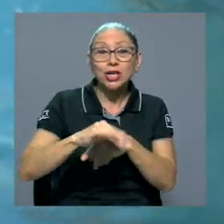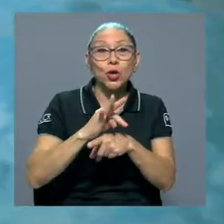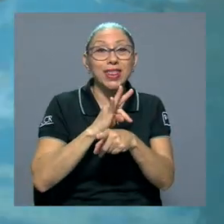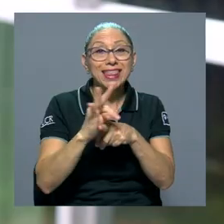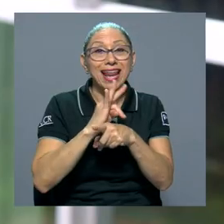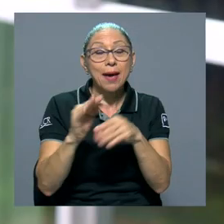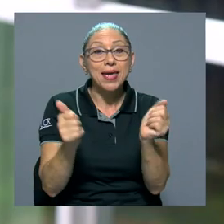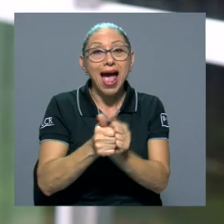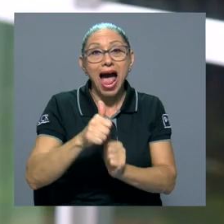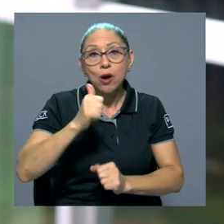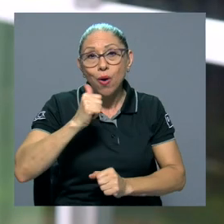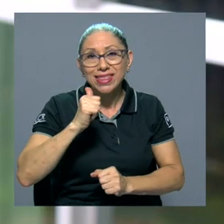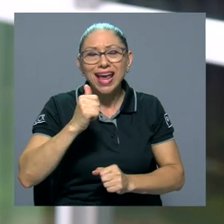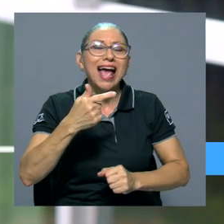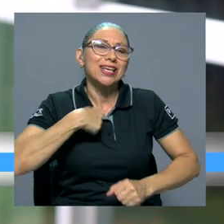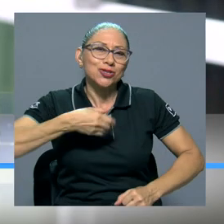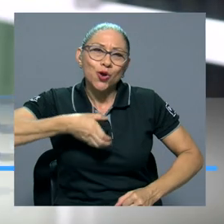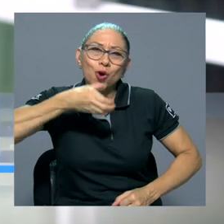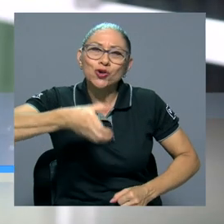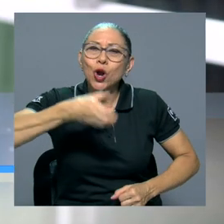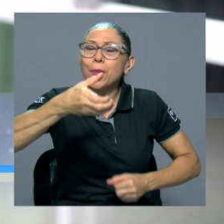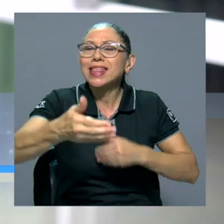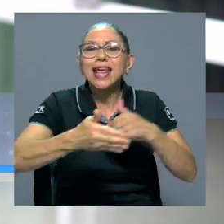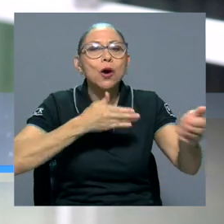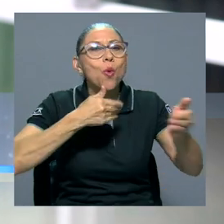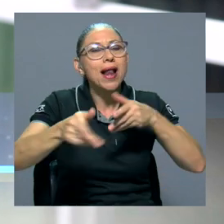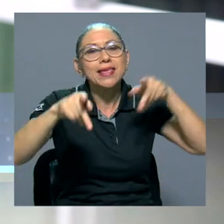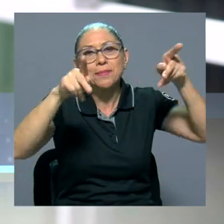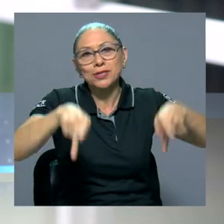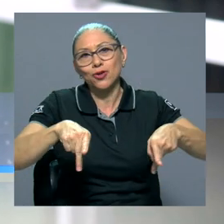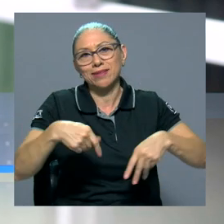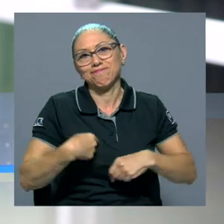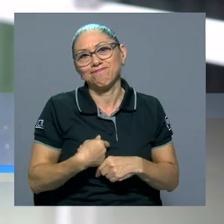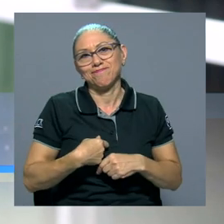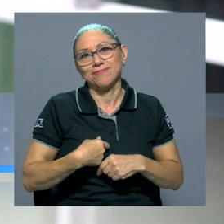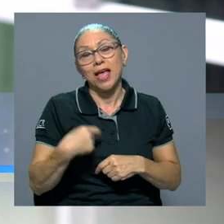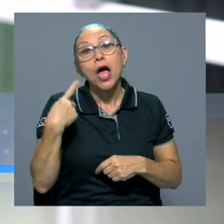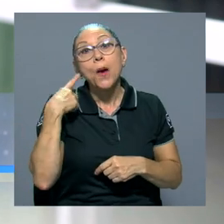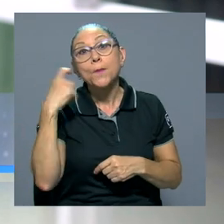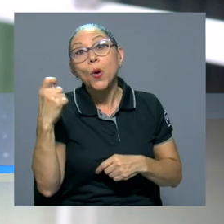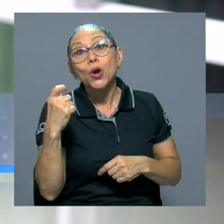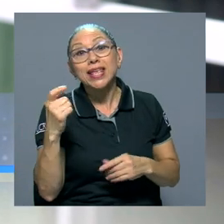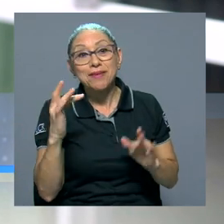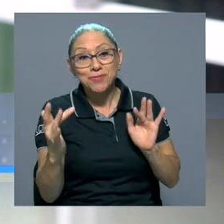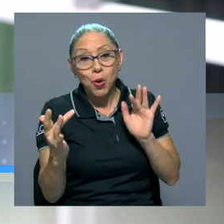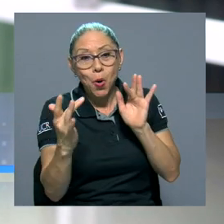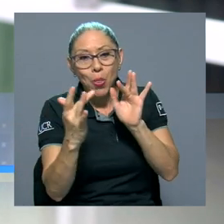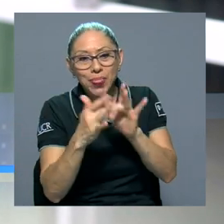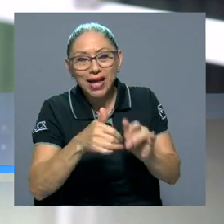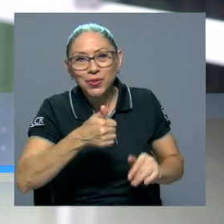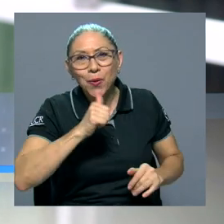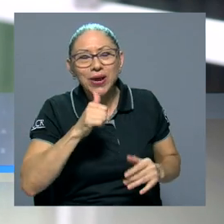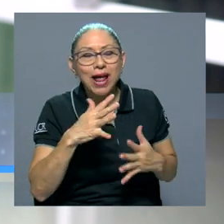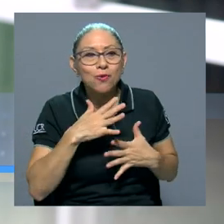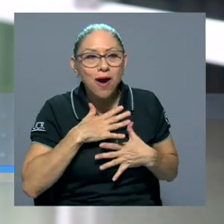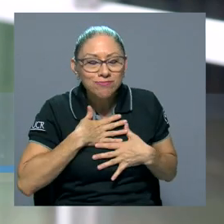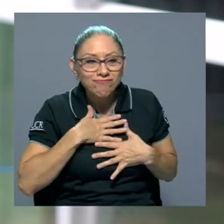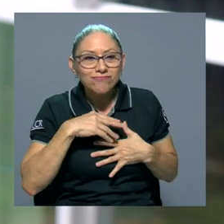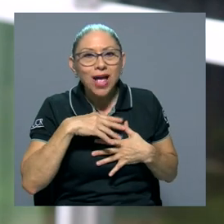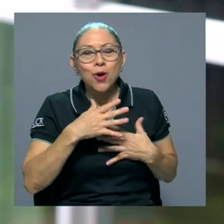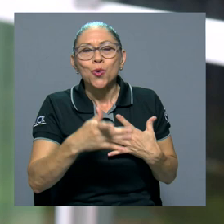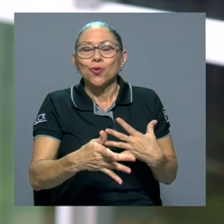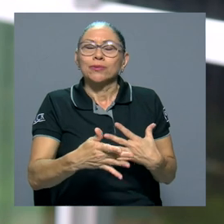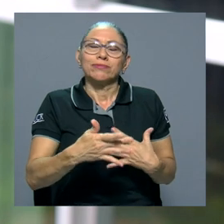lo recomendaría a cualquiera porque el contacto con el agua, solo el contacto con el agua es